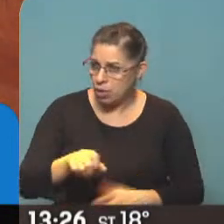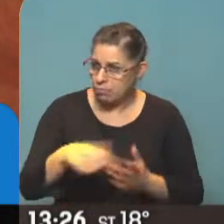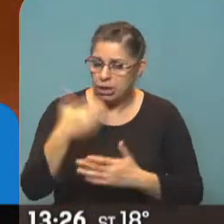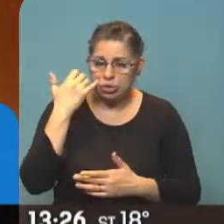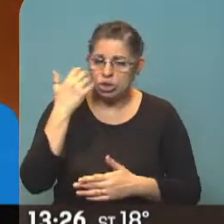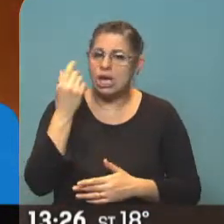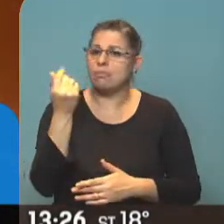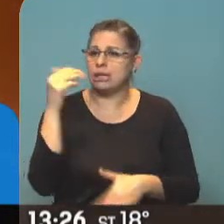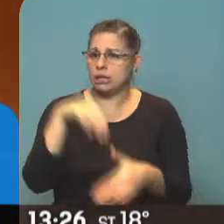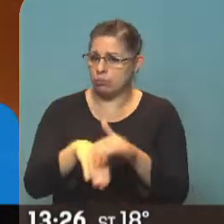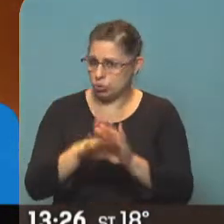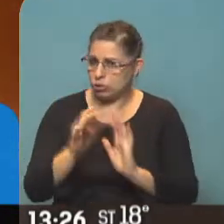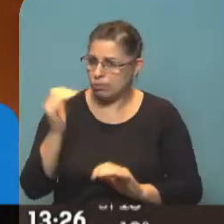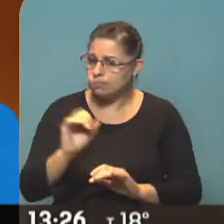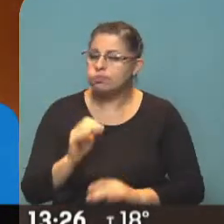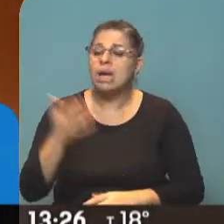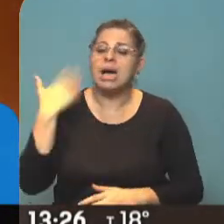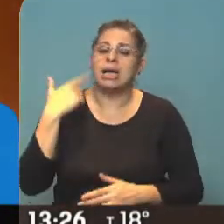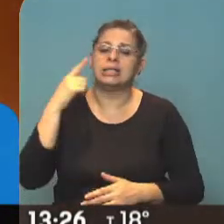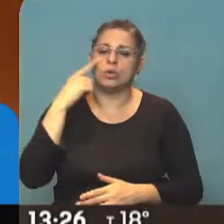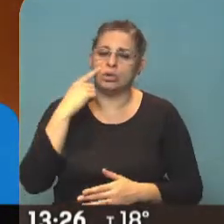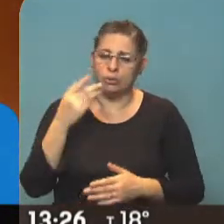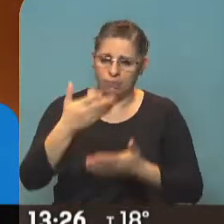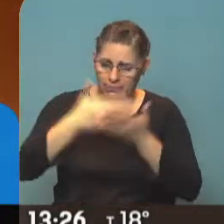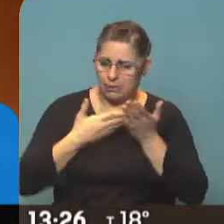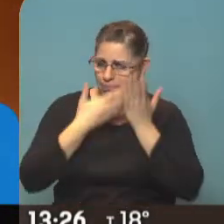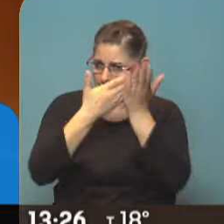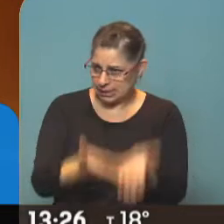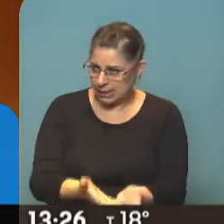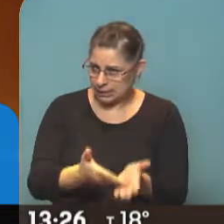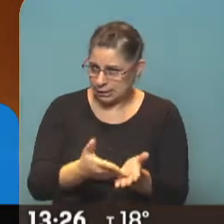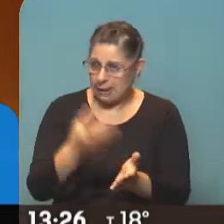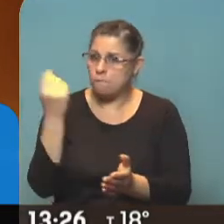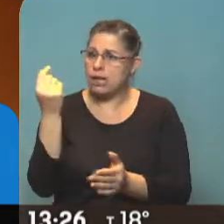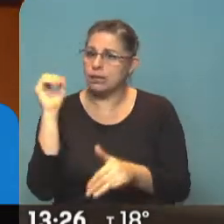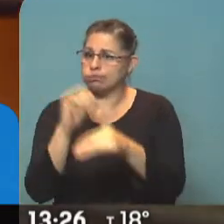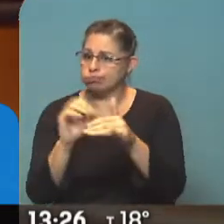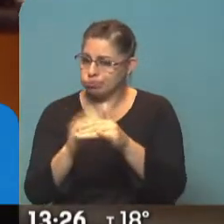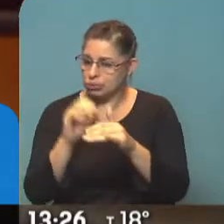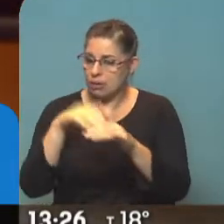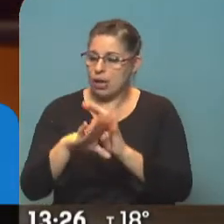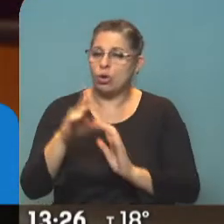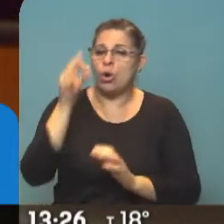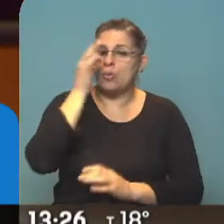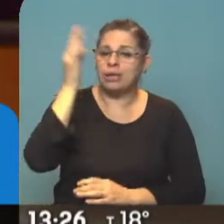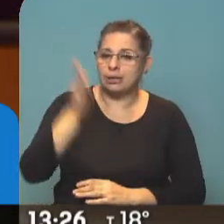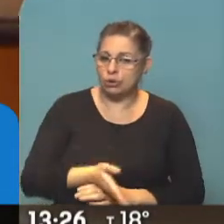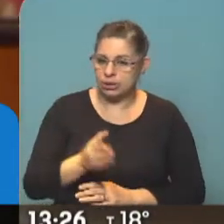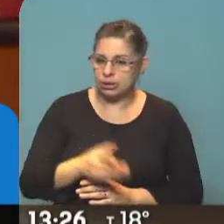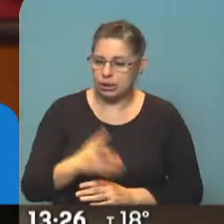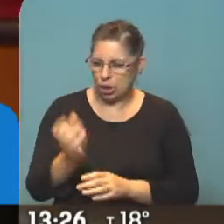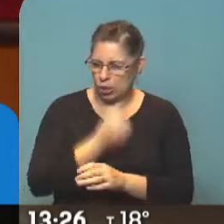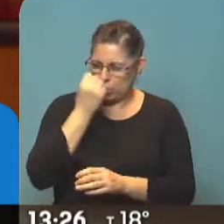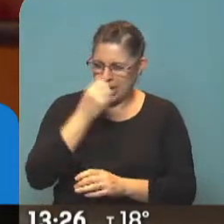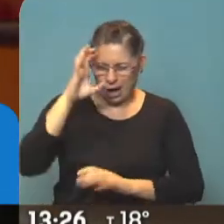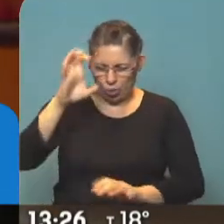está depositado el dinero, porque como presentaste en junio los papeles, ya está depositado el dinero de ese 20% que se retiene. Recordemos